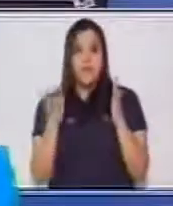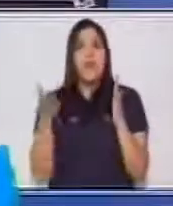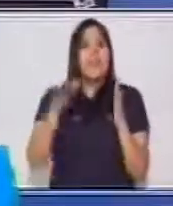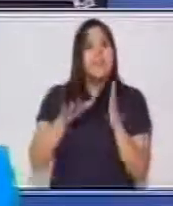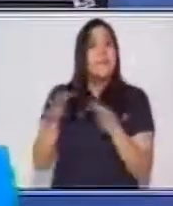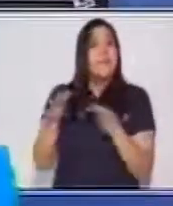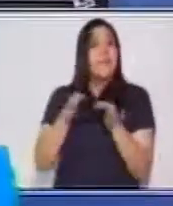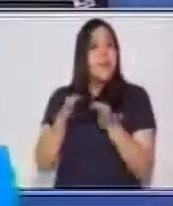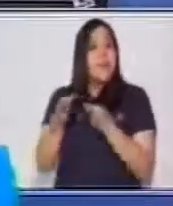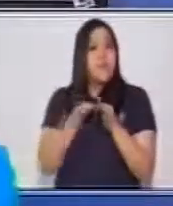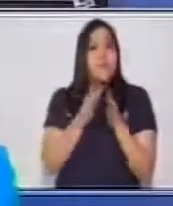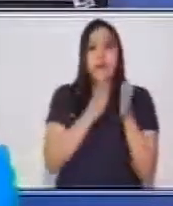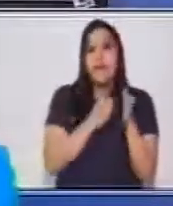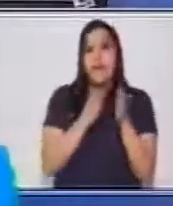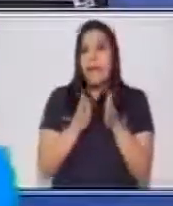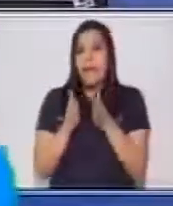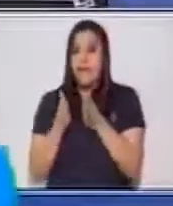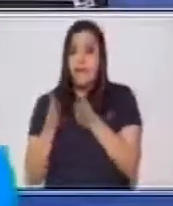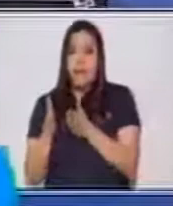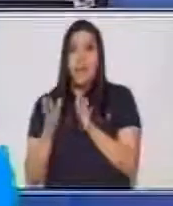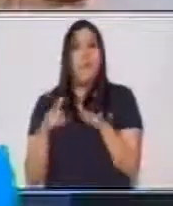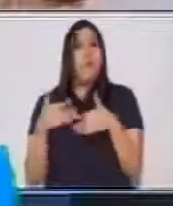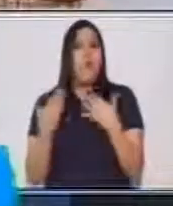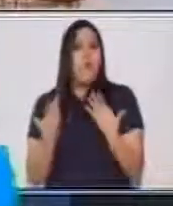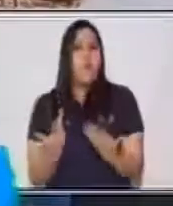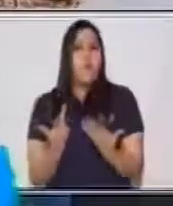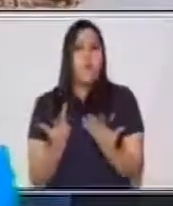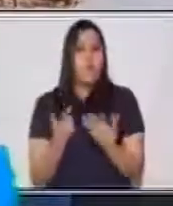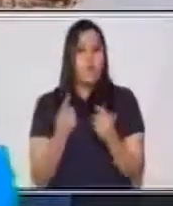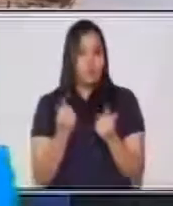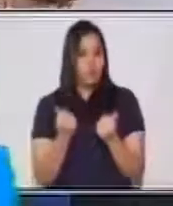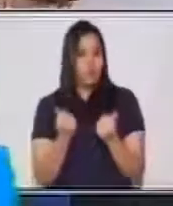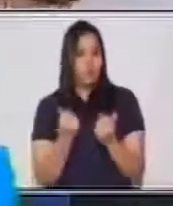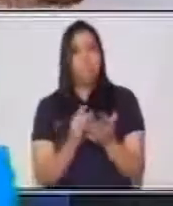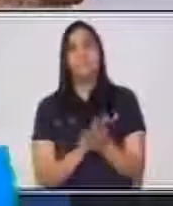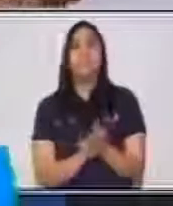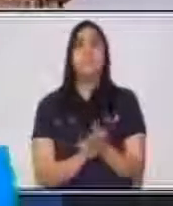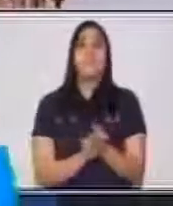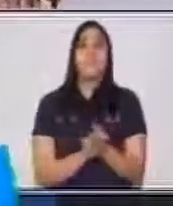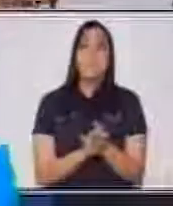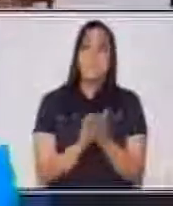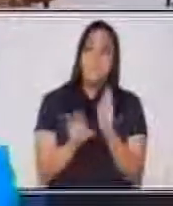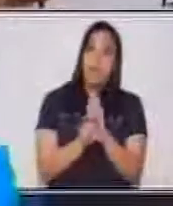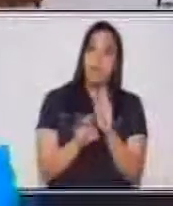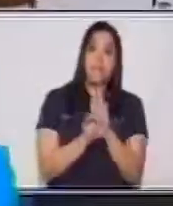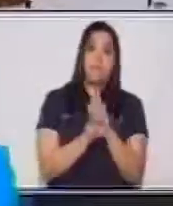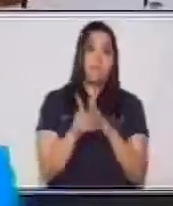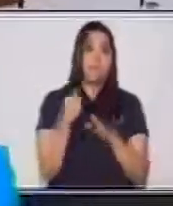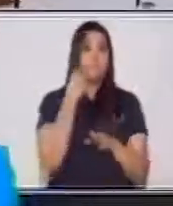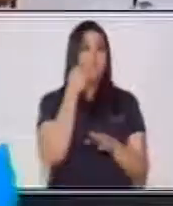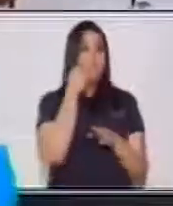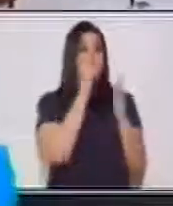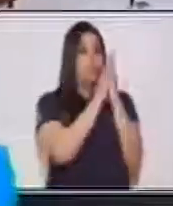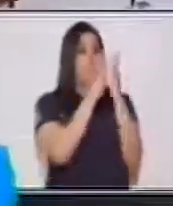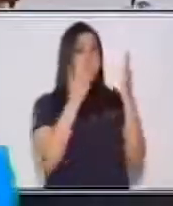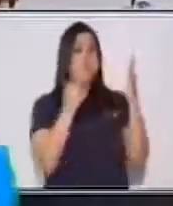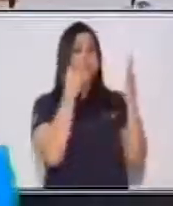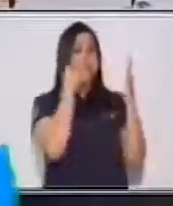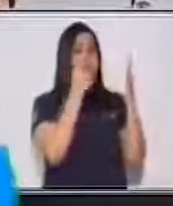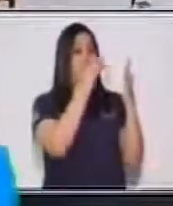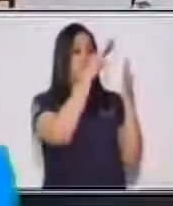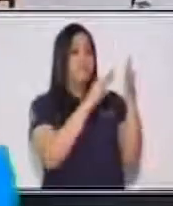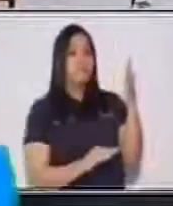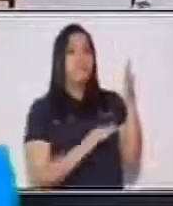parte por parte de lo que conforma un trifoliar. Y, pues, es una composición visual que consta de tres